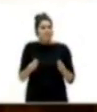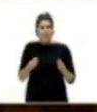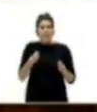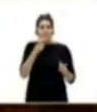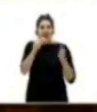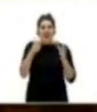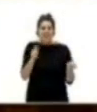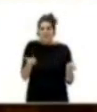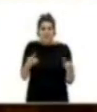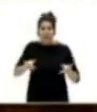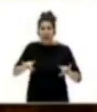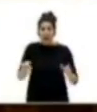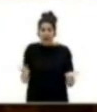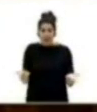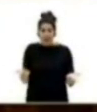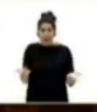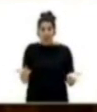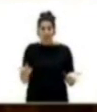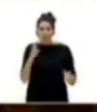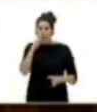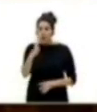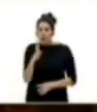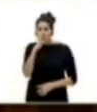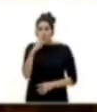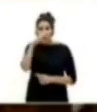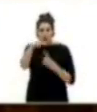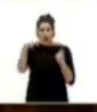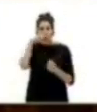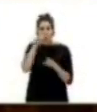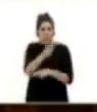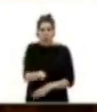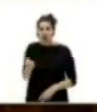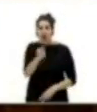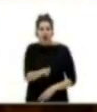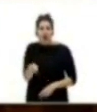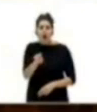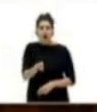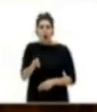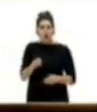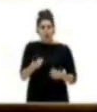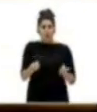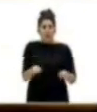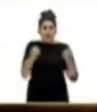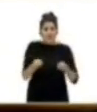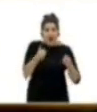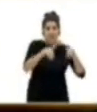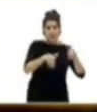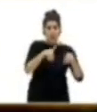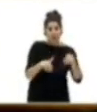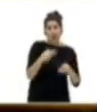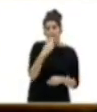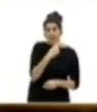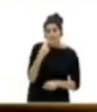Cada cuatro años, repite la misma historia. Una campaña electoral donde nos prometen de todo, un discurso de